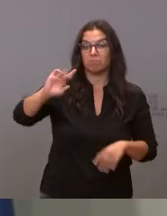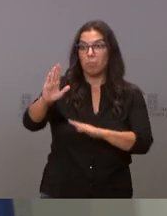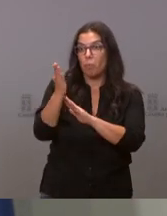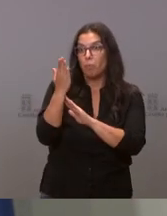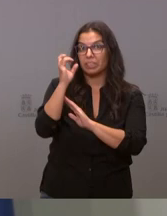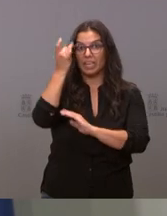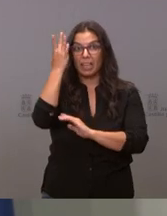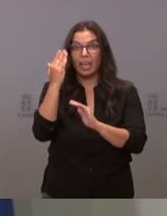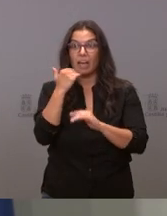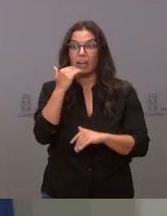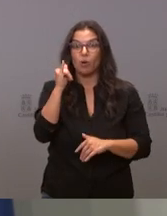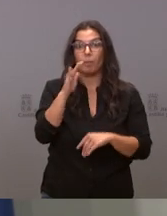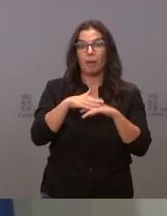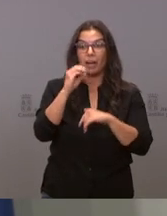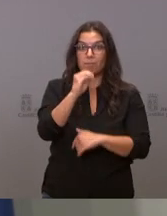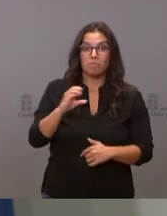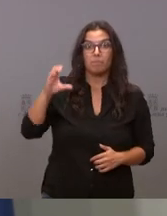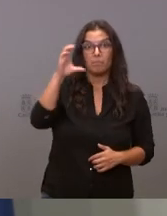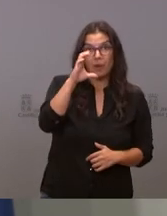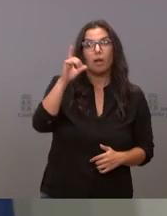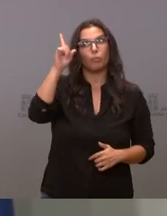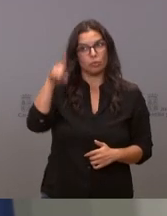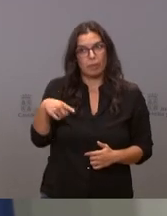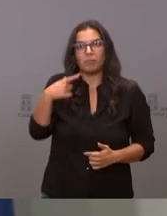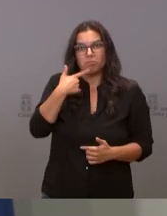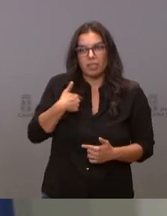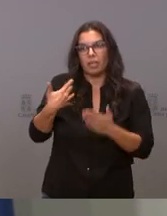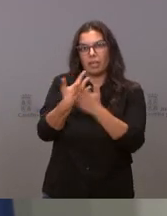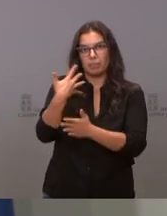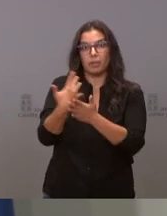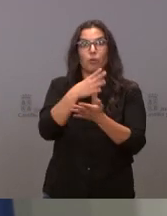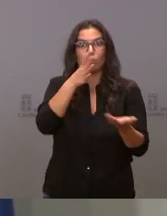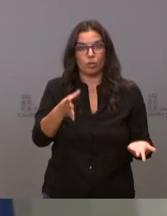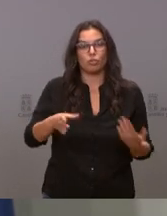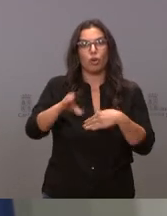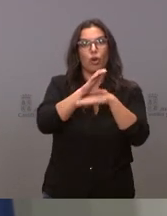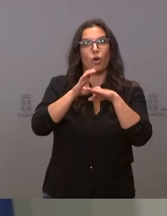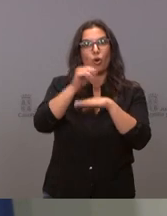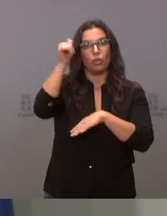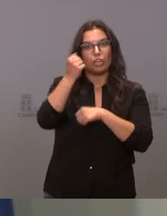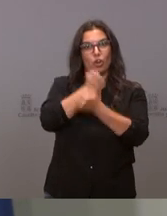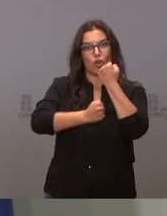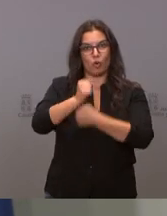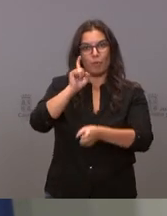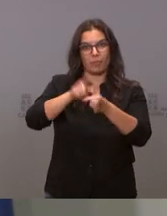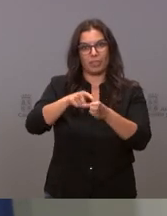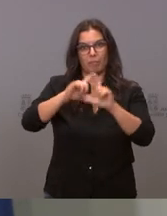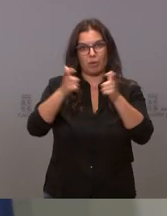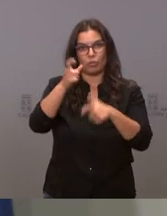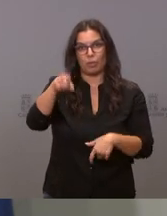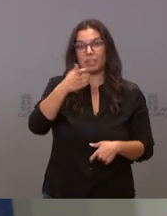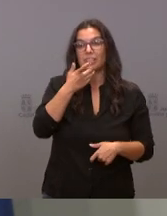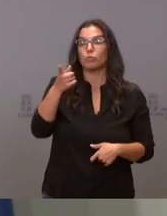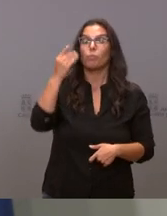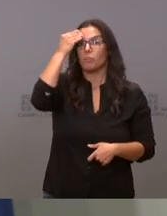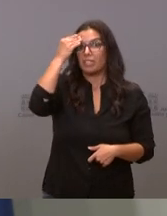de subida de salarios también la queremos oír por eso va a ir el consejero de economía si usted piensa que nuestro problema es pagamos